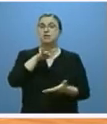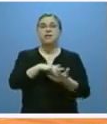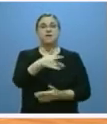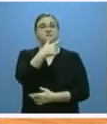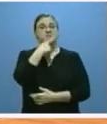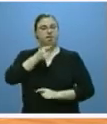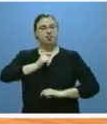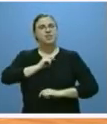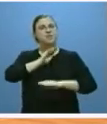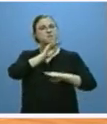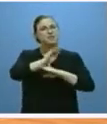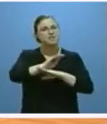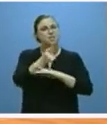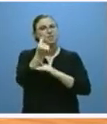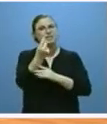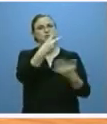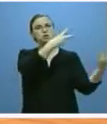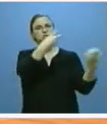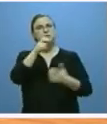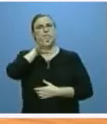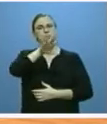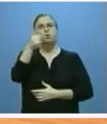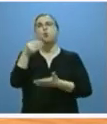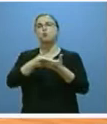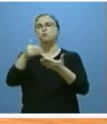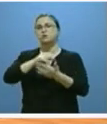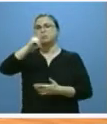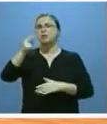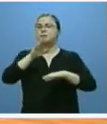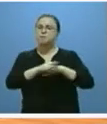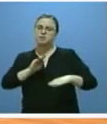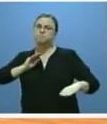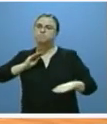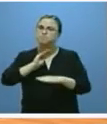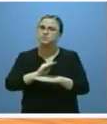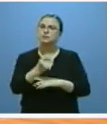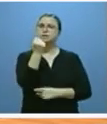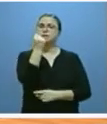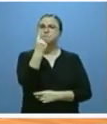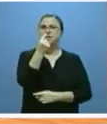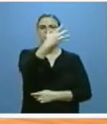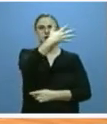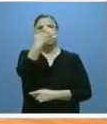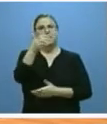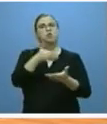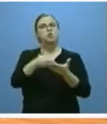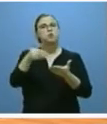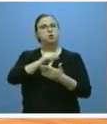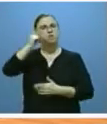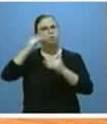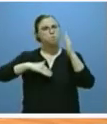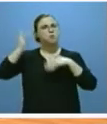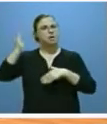financiación de la financiación la financiación de una inversión inducida de más de 1.500 millones de euros.